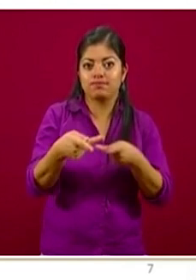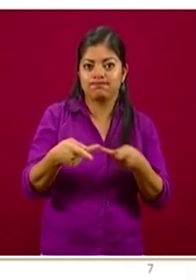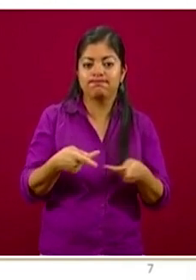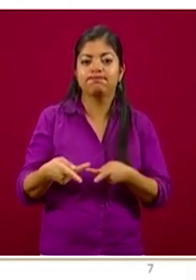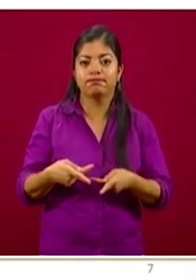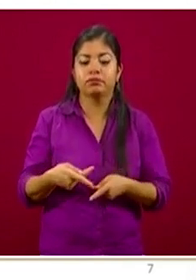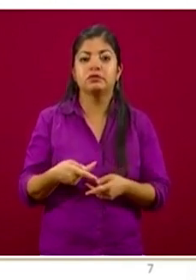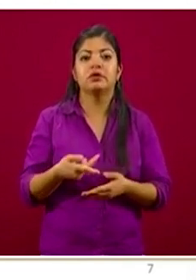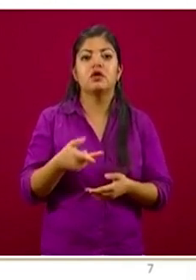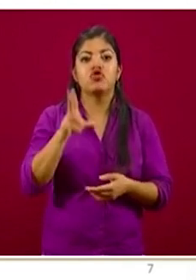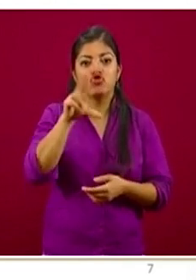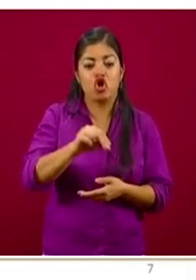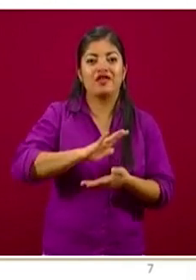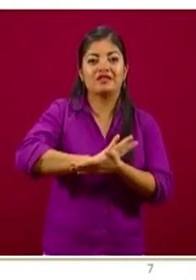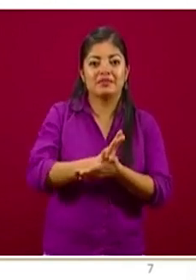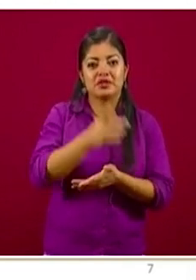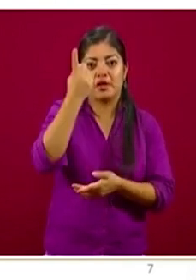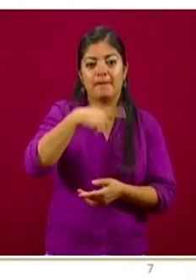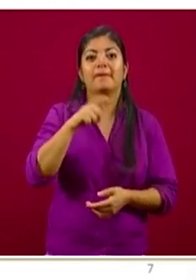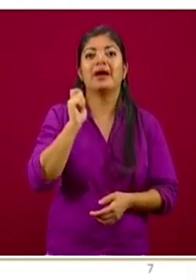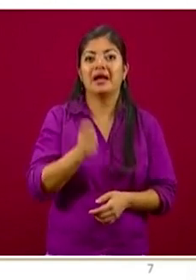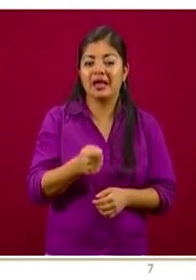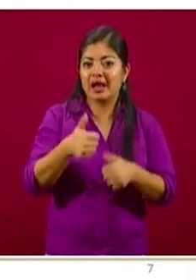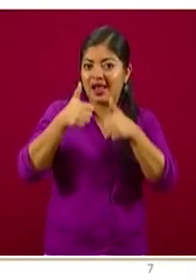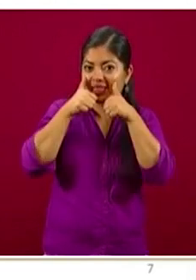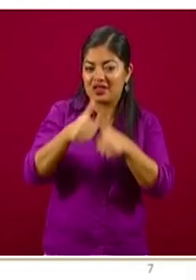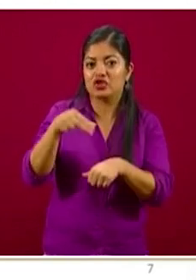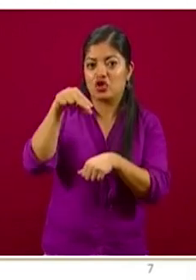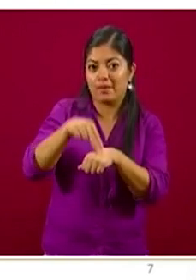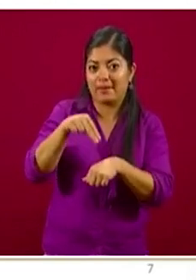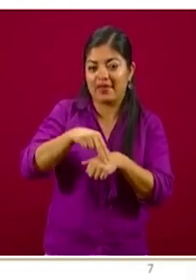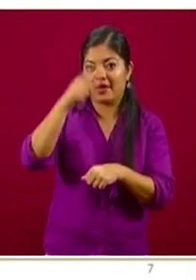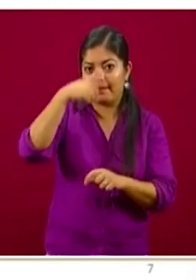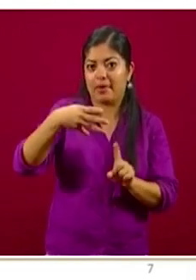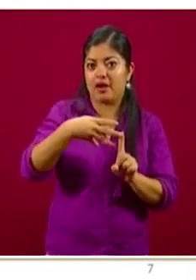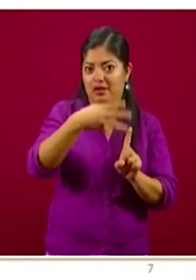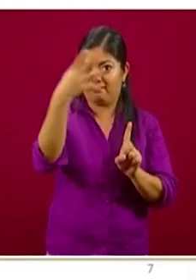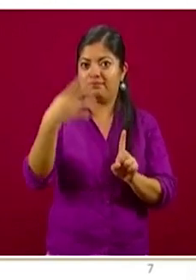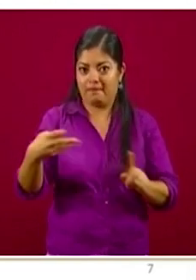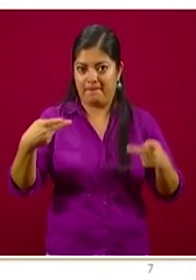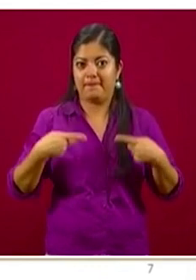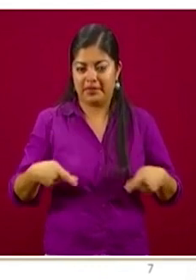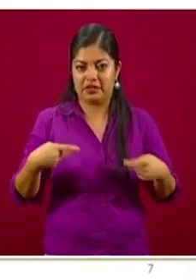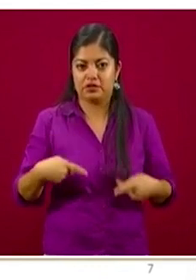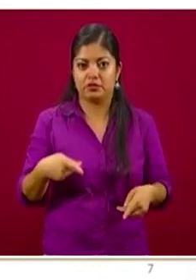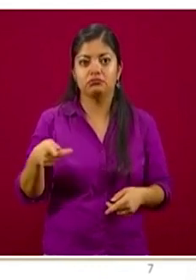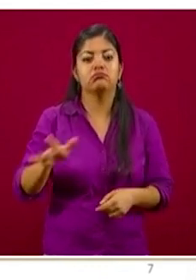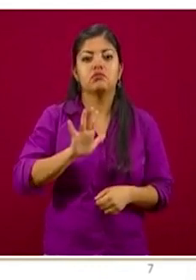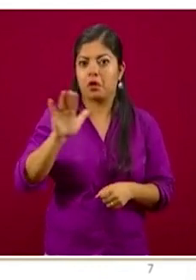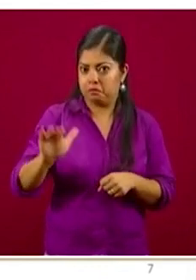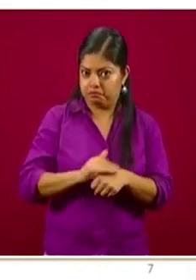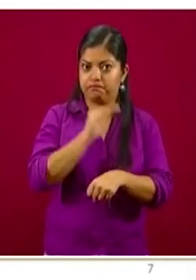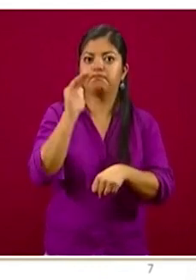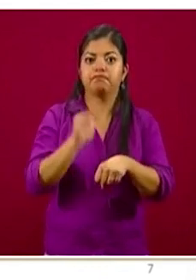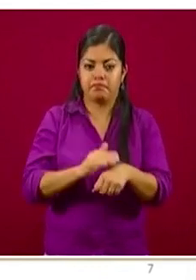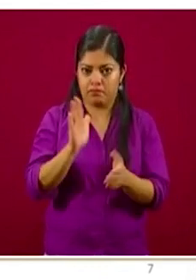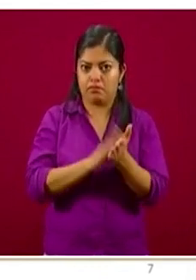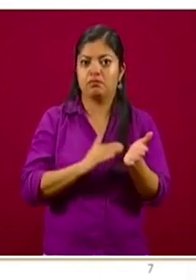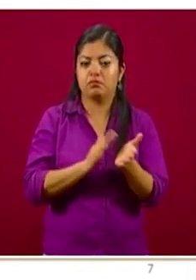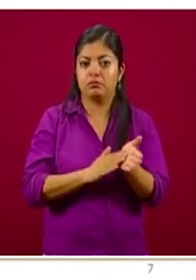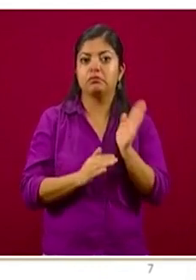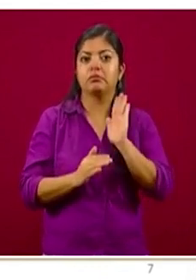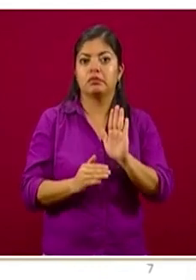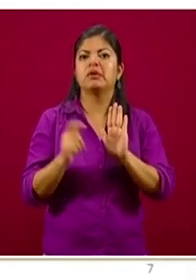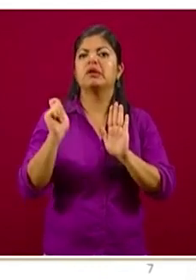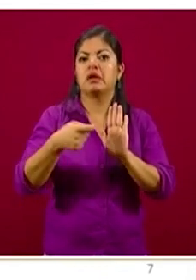de servicios de atención médica para la comunidad de la diversidad sexual. Ese es un documento ya aprobado, que es propio de la Secretaría de